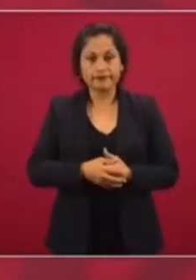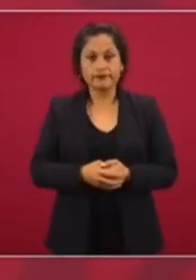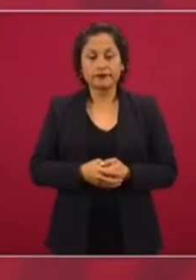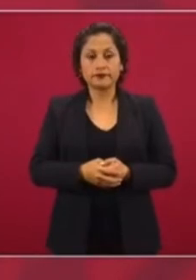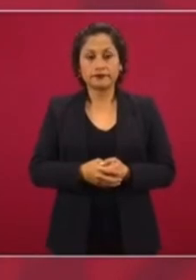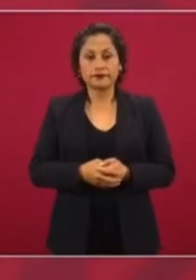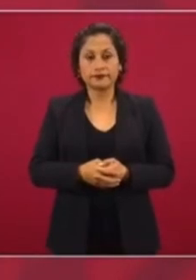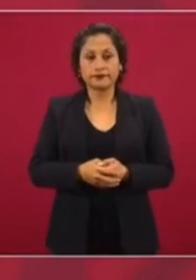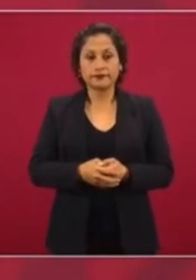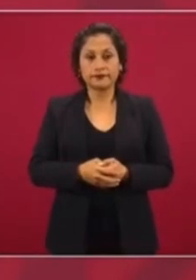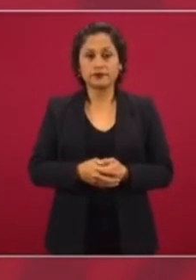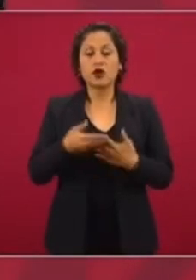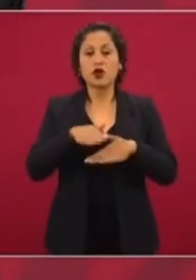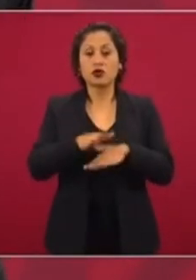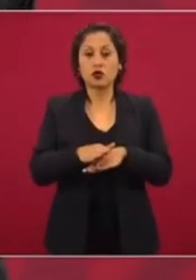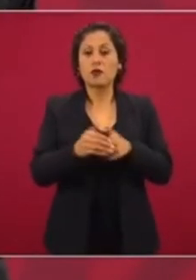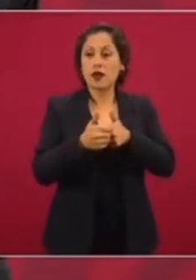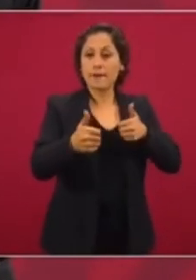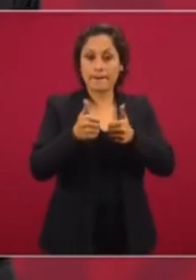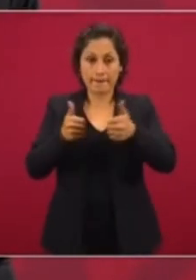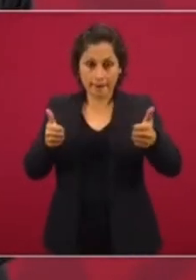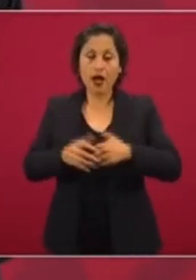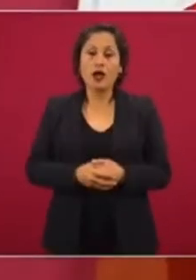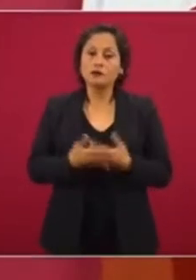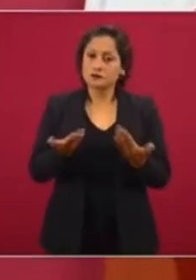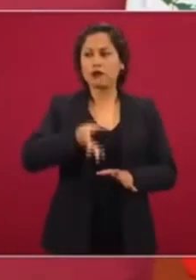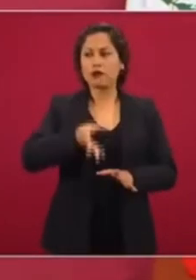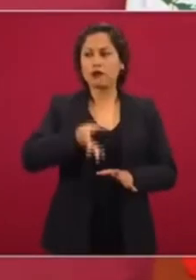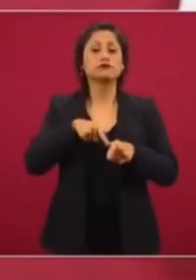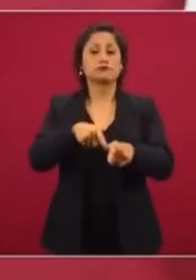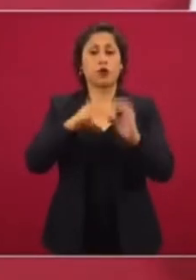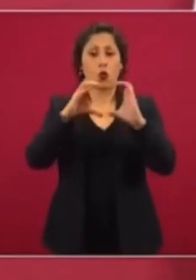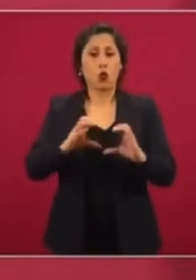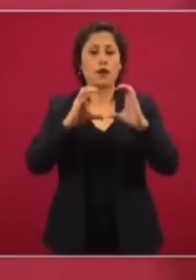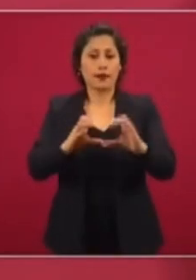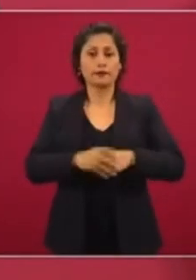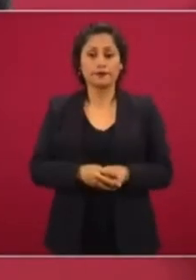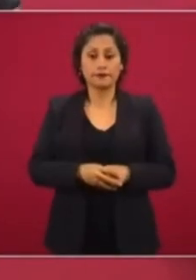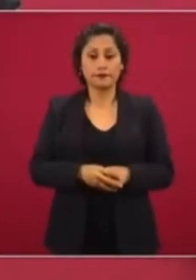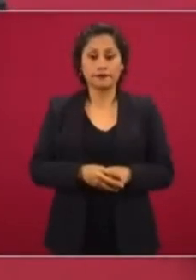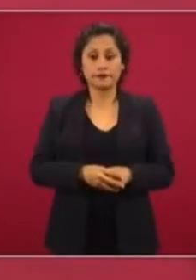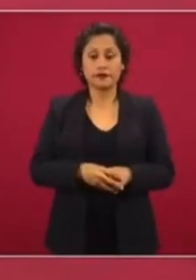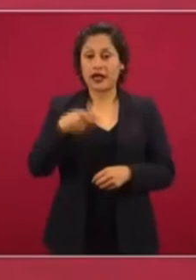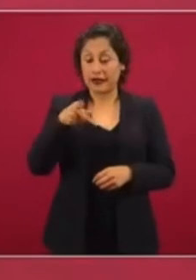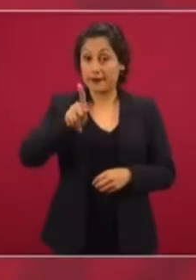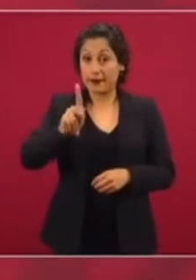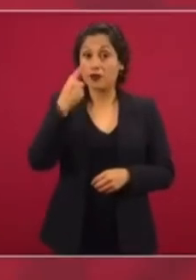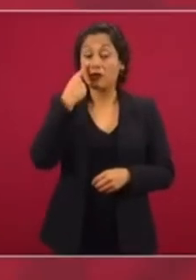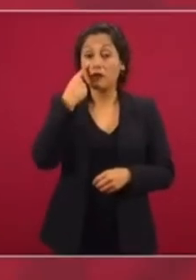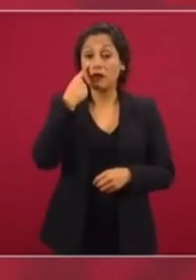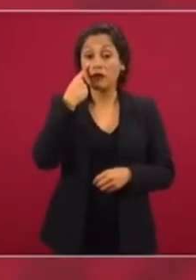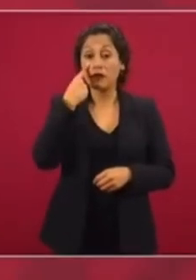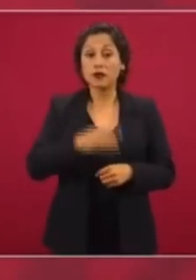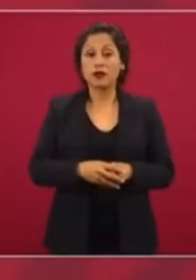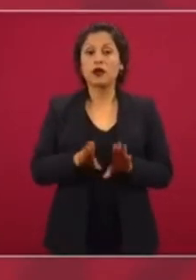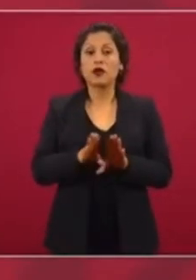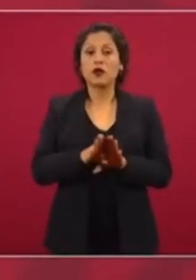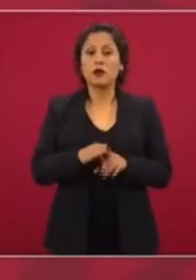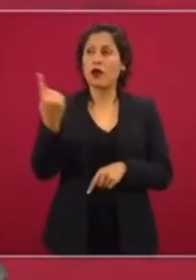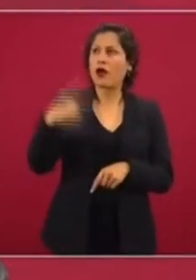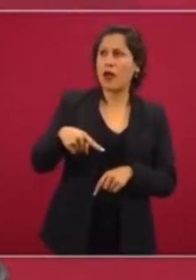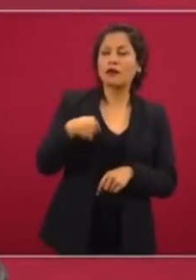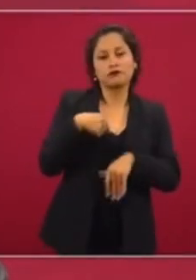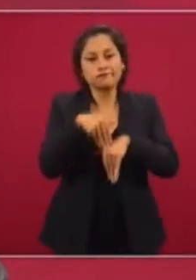la sana distancia. Y hemos aprendido que no se nos olvide. Pero no esperar que nos ordenen.